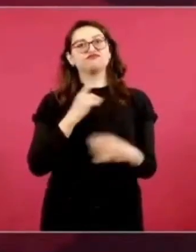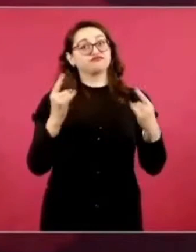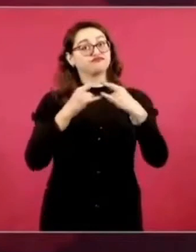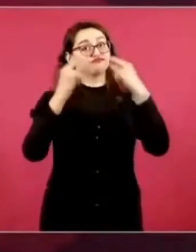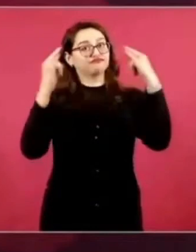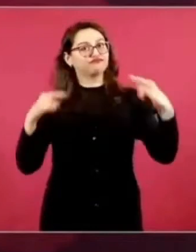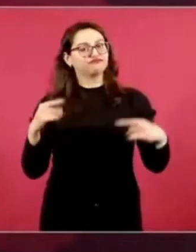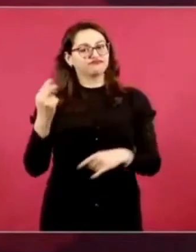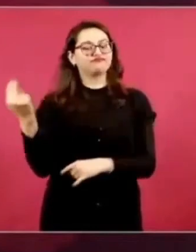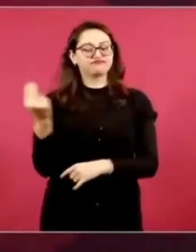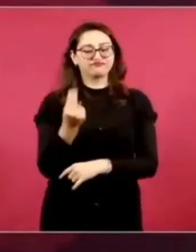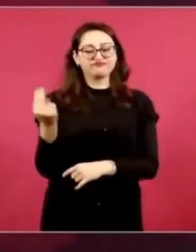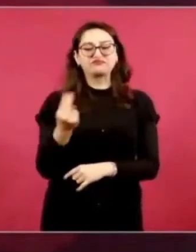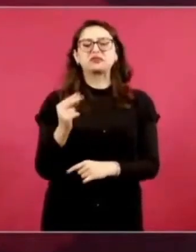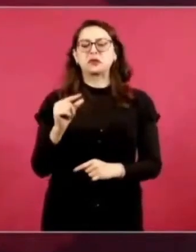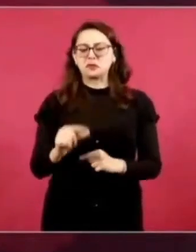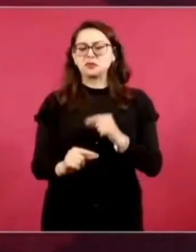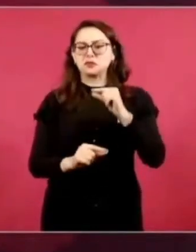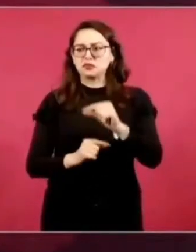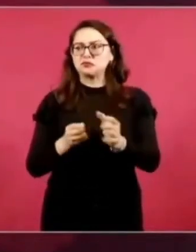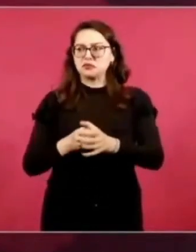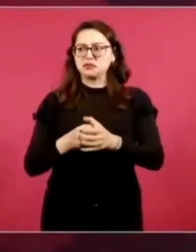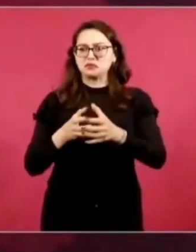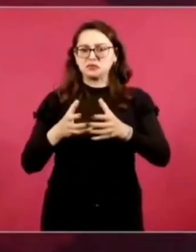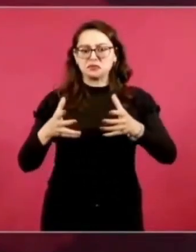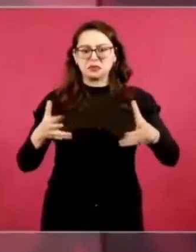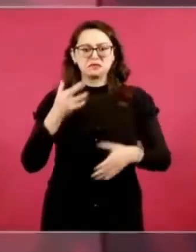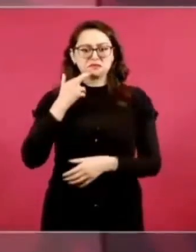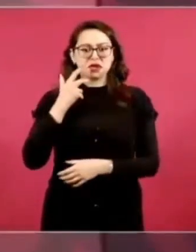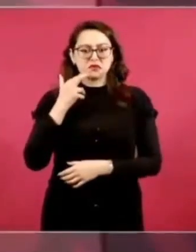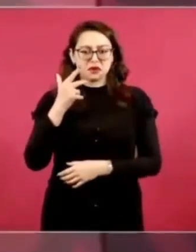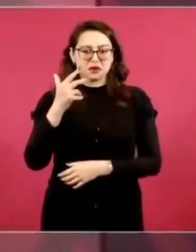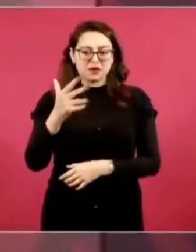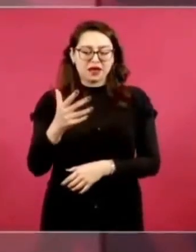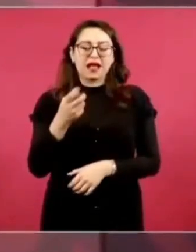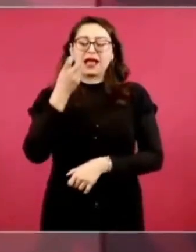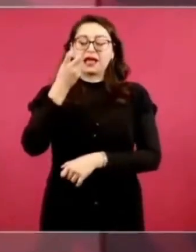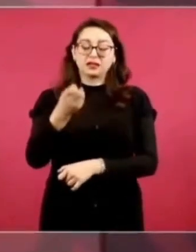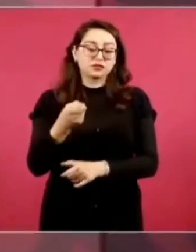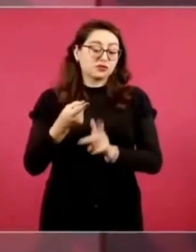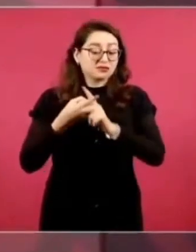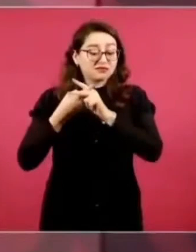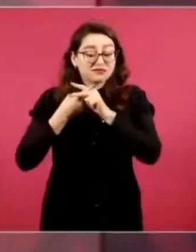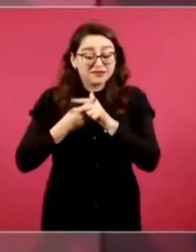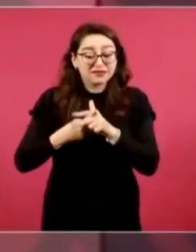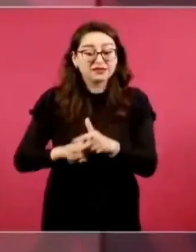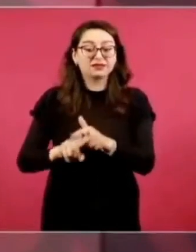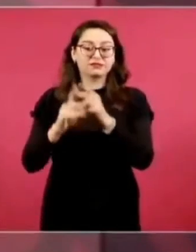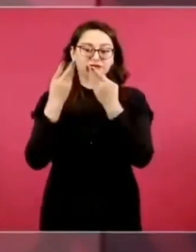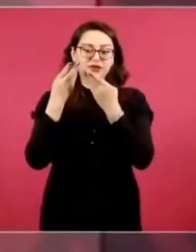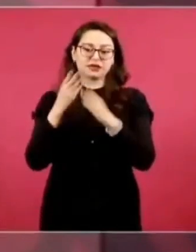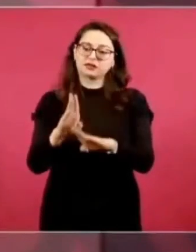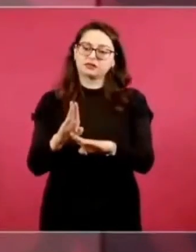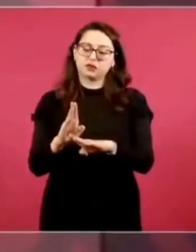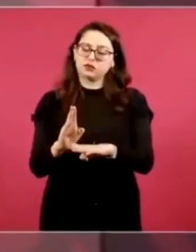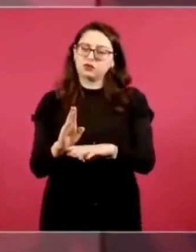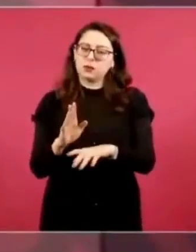techo. Entonces, ahí vamos, pero lo primero es el que